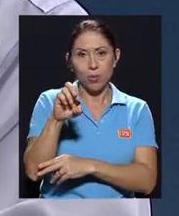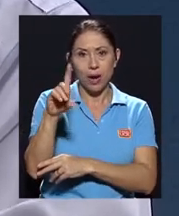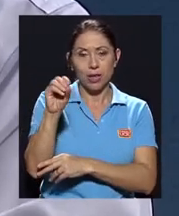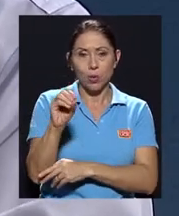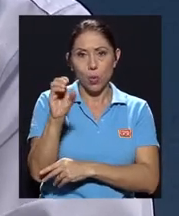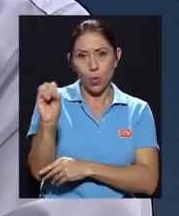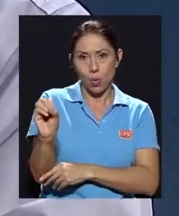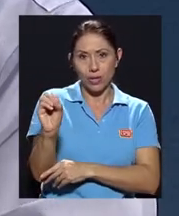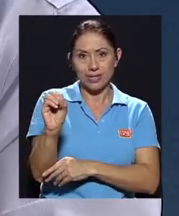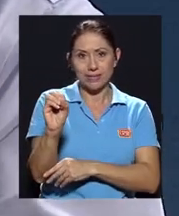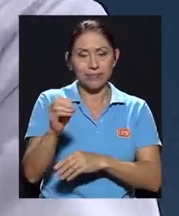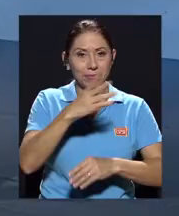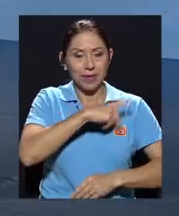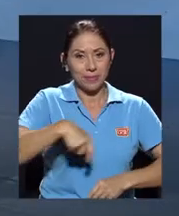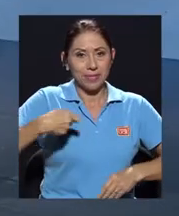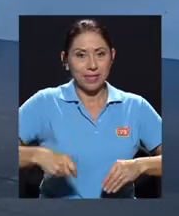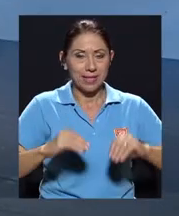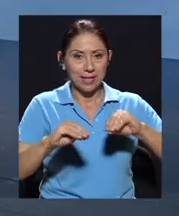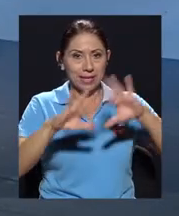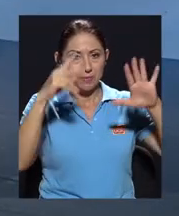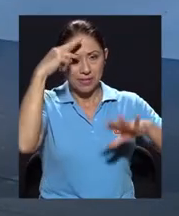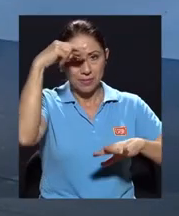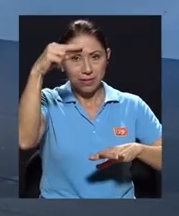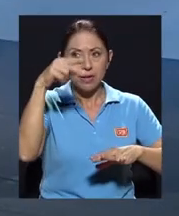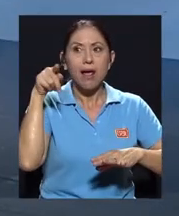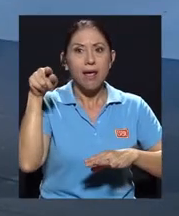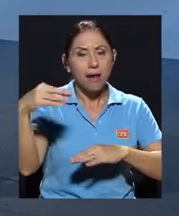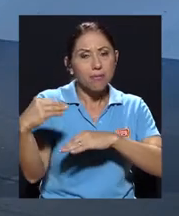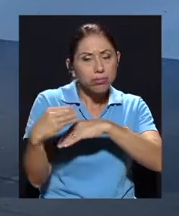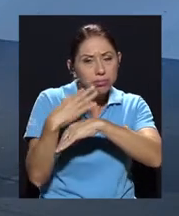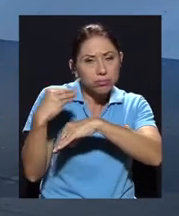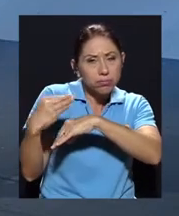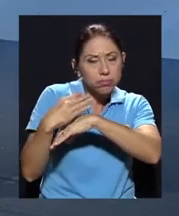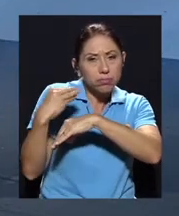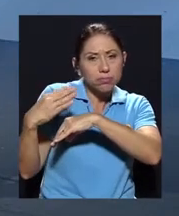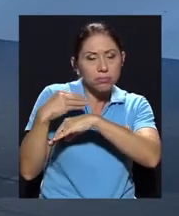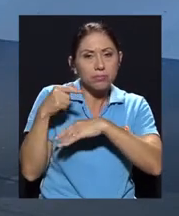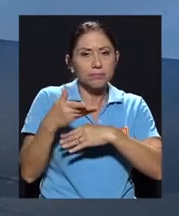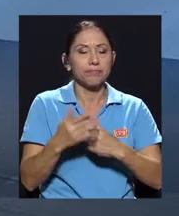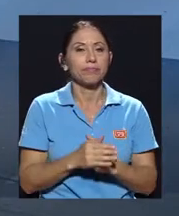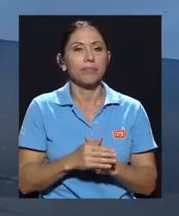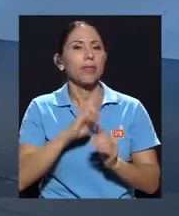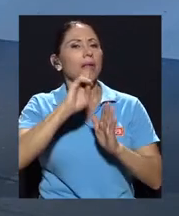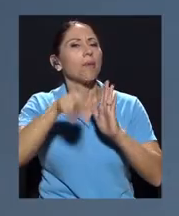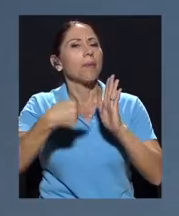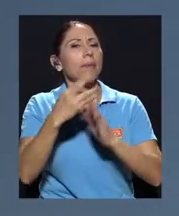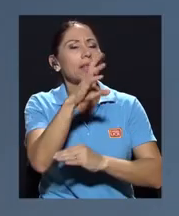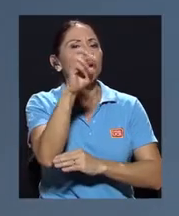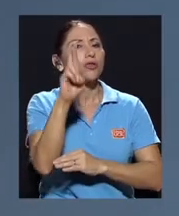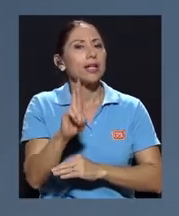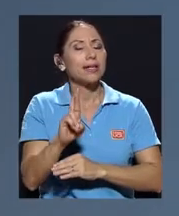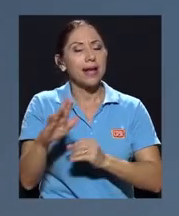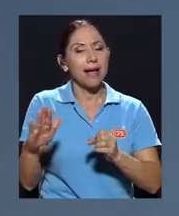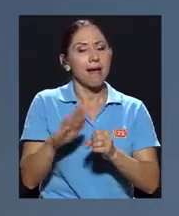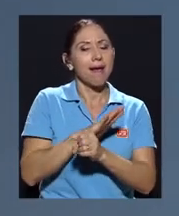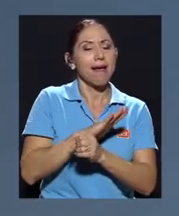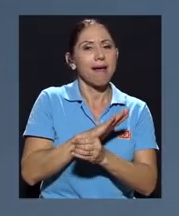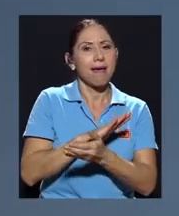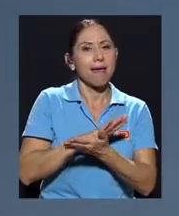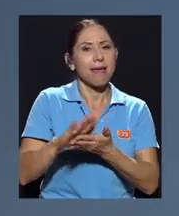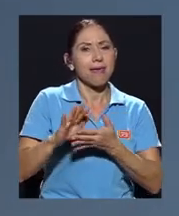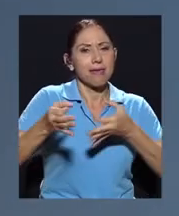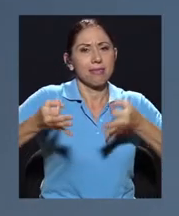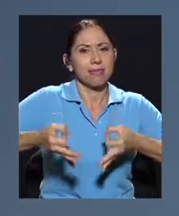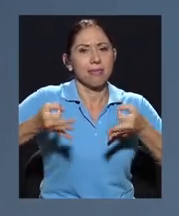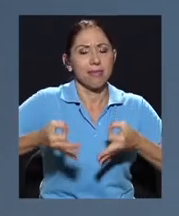de Transparencia Mexicana, y quien nos ha asesorado a lo largo de todo este camino. ¿Cuál es el papel de Costa Rica Integra ahora a partir de